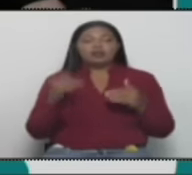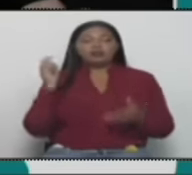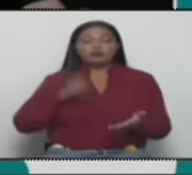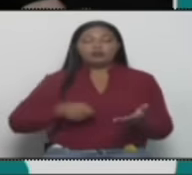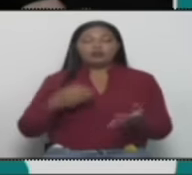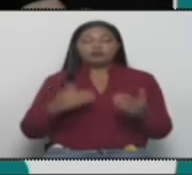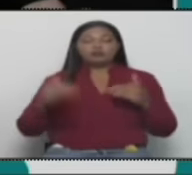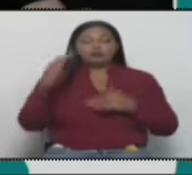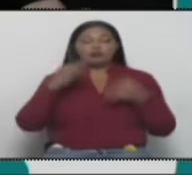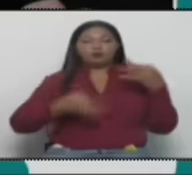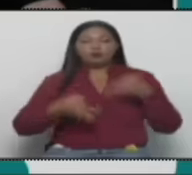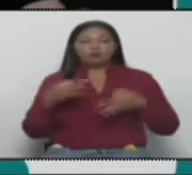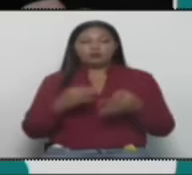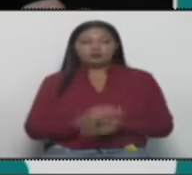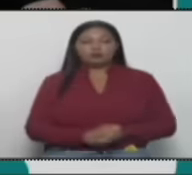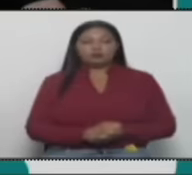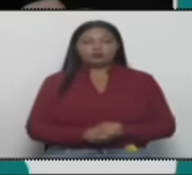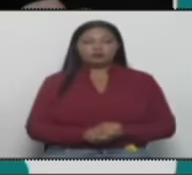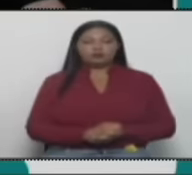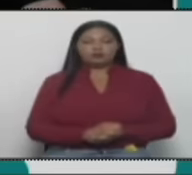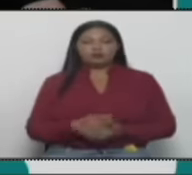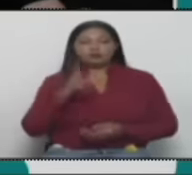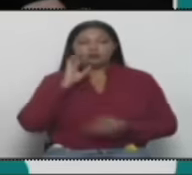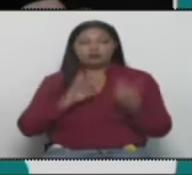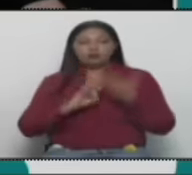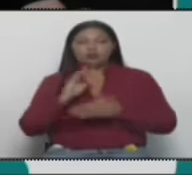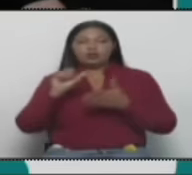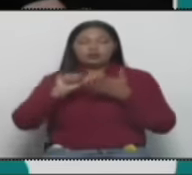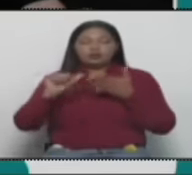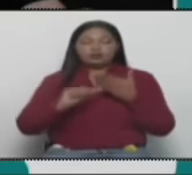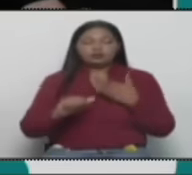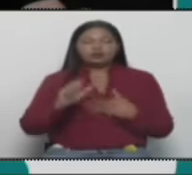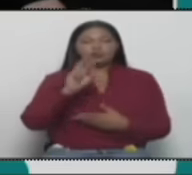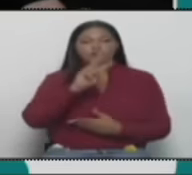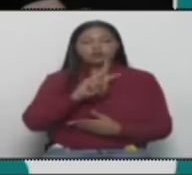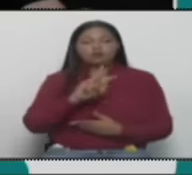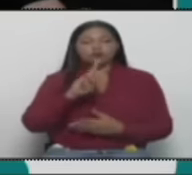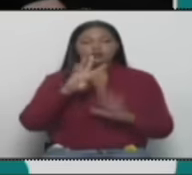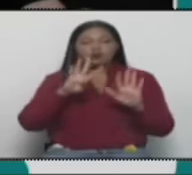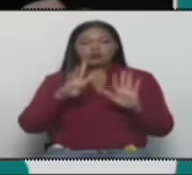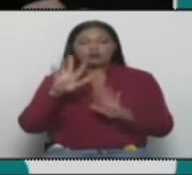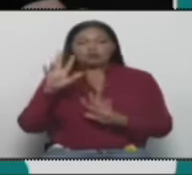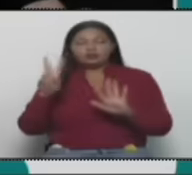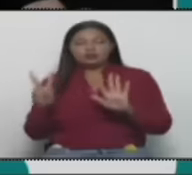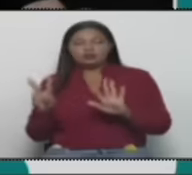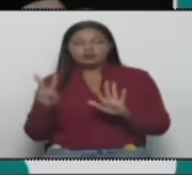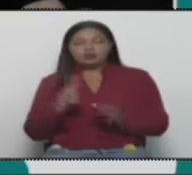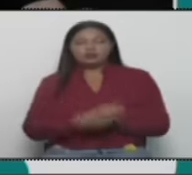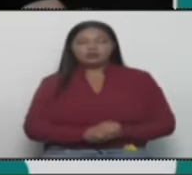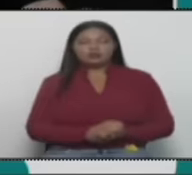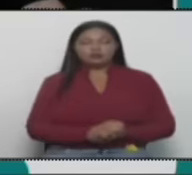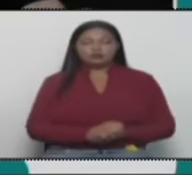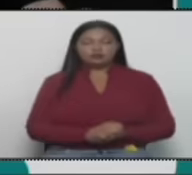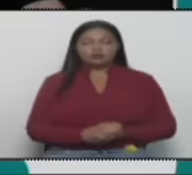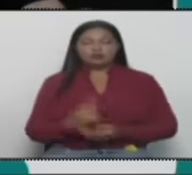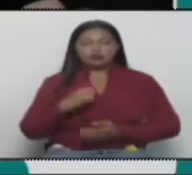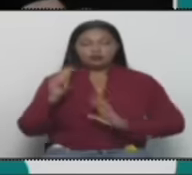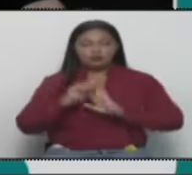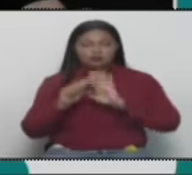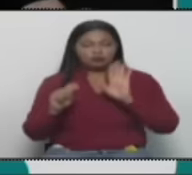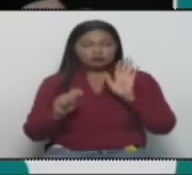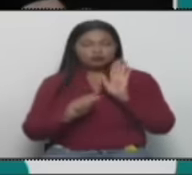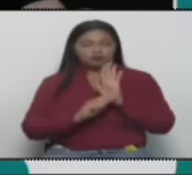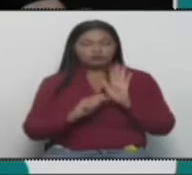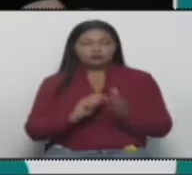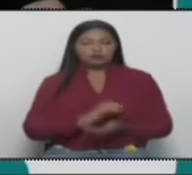con fundamento en el artículo 297 de la Constitución